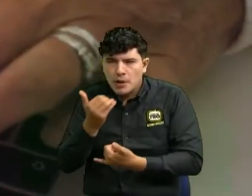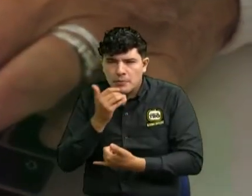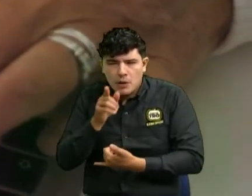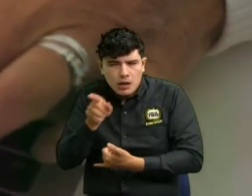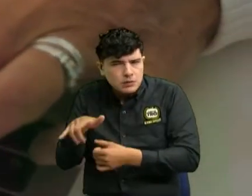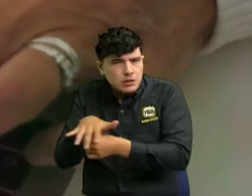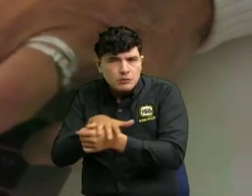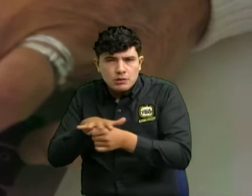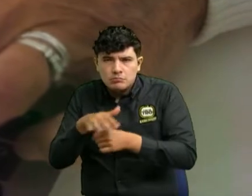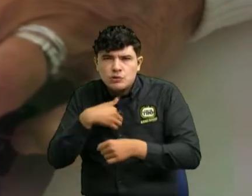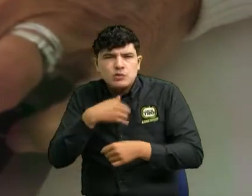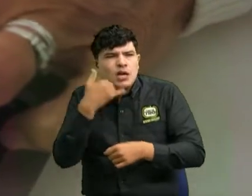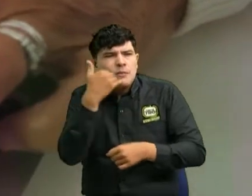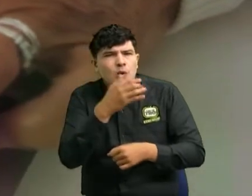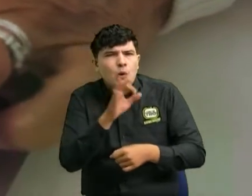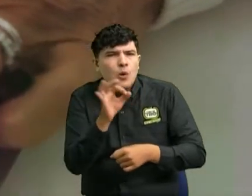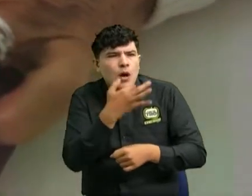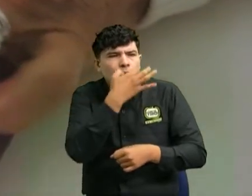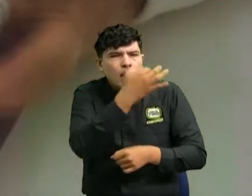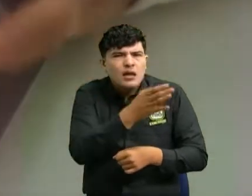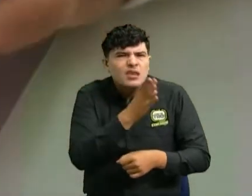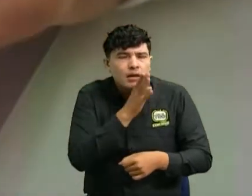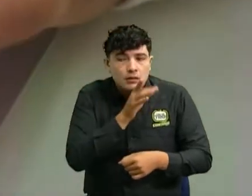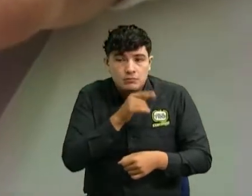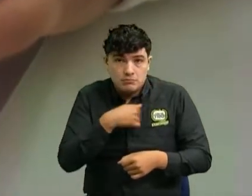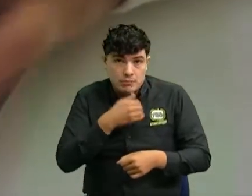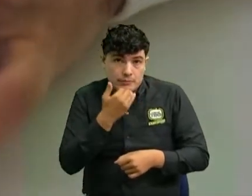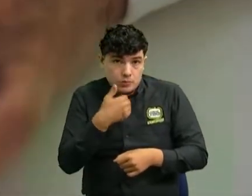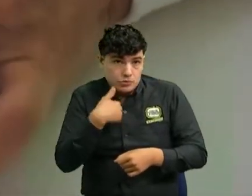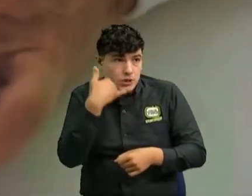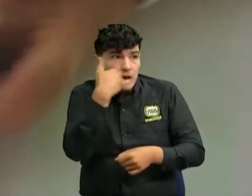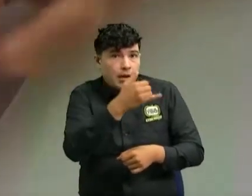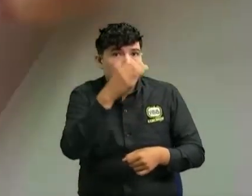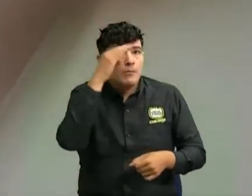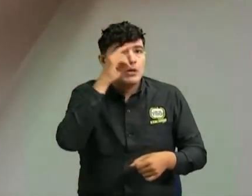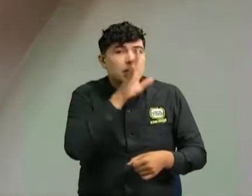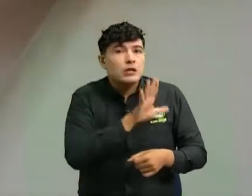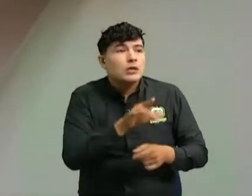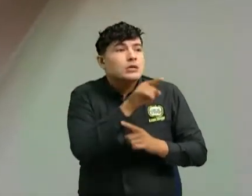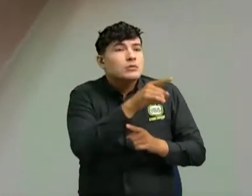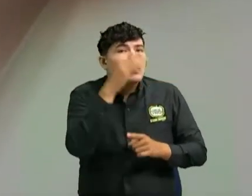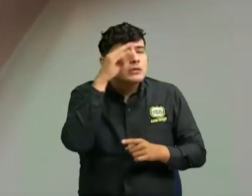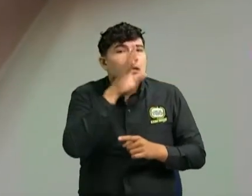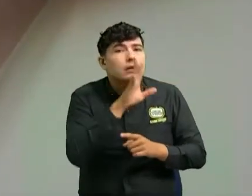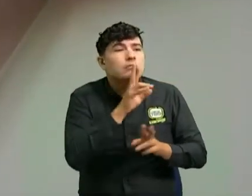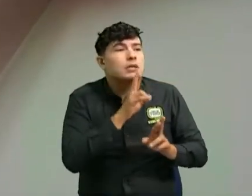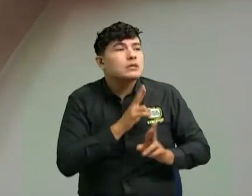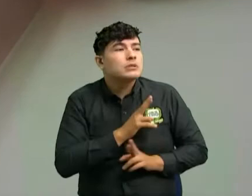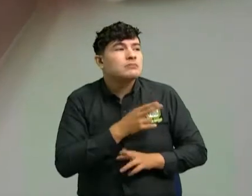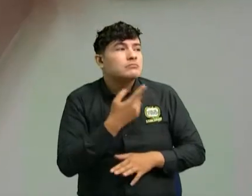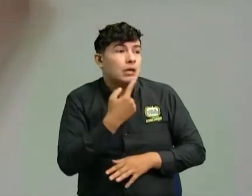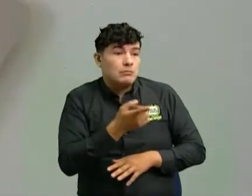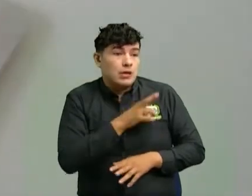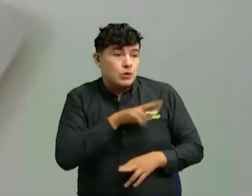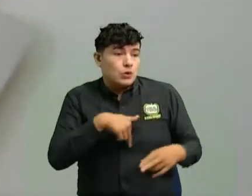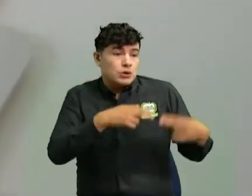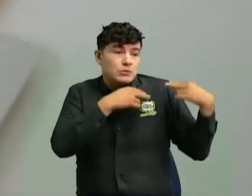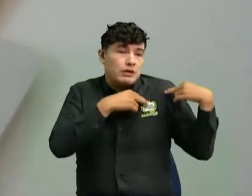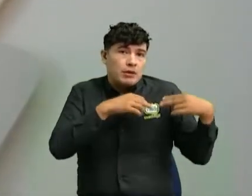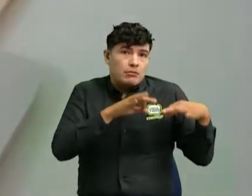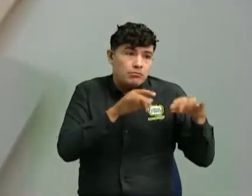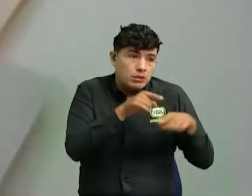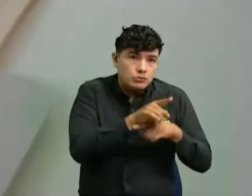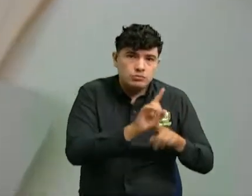colocamos una denuncia ante la policía y ahí me dicen que no que esto no es competencia de ellos